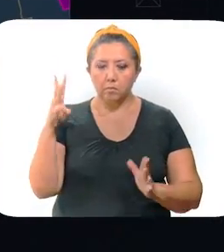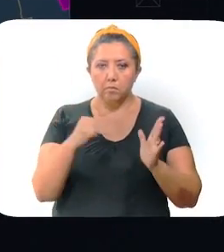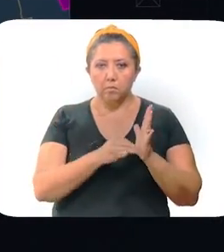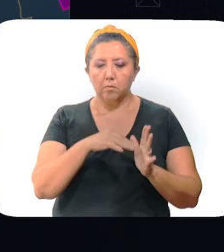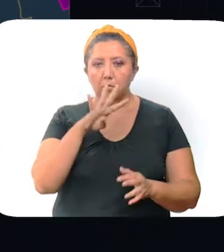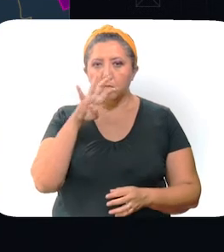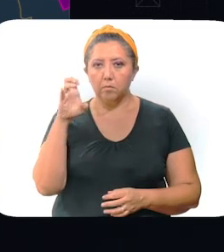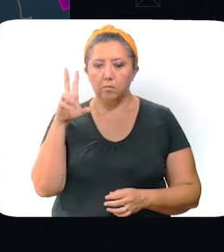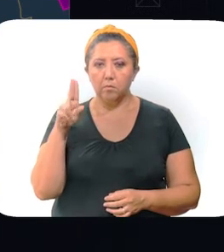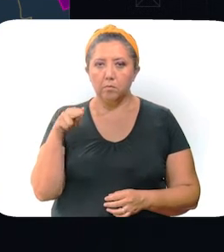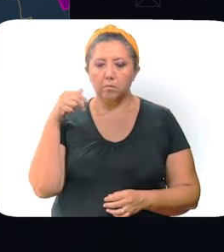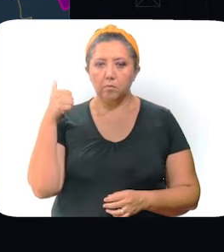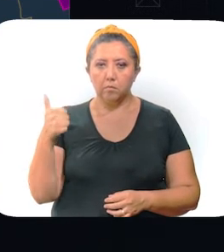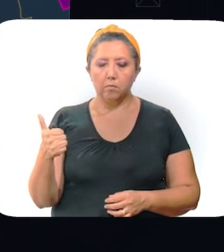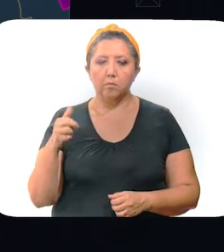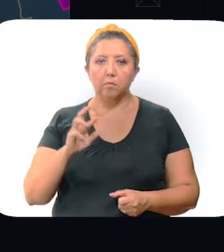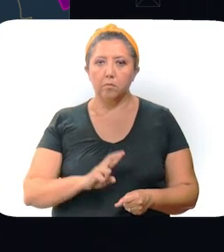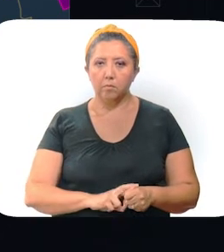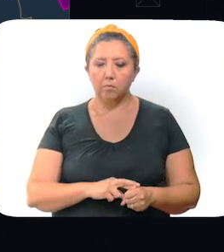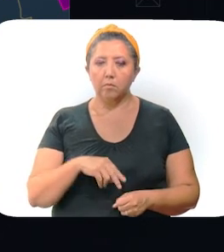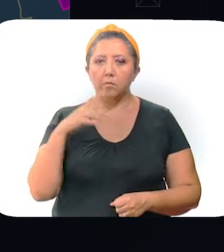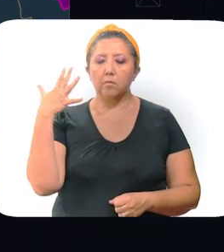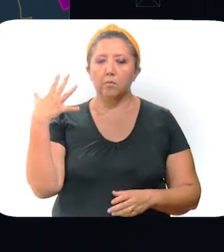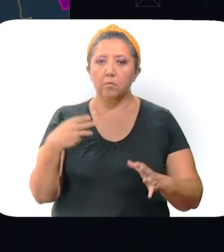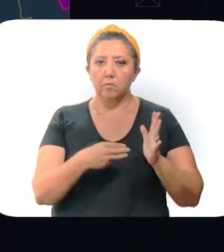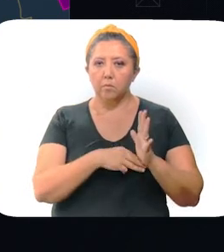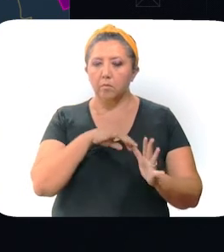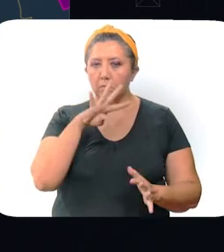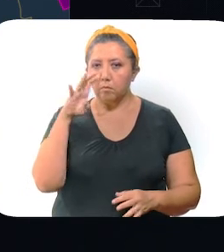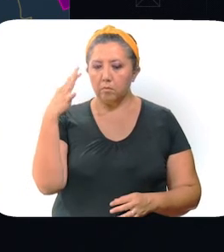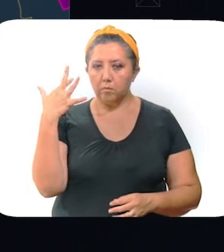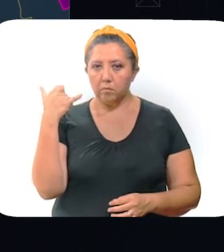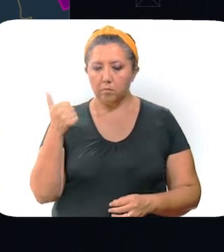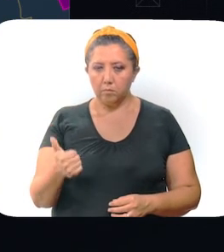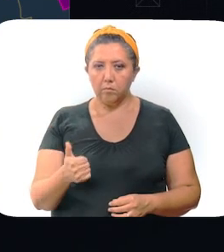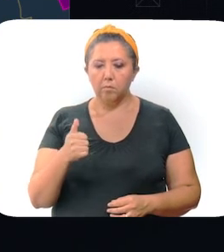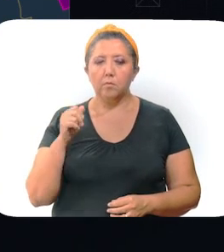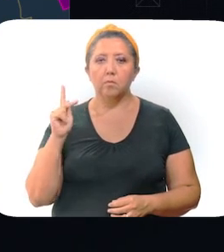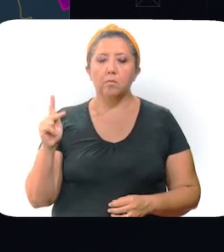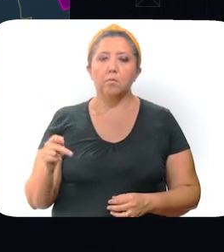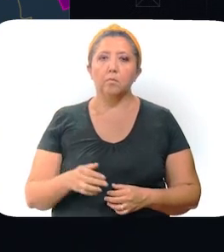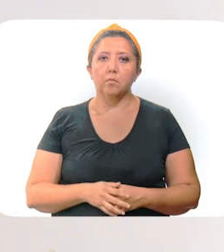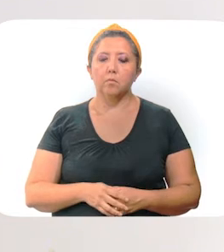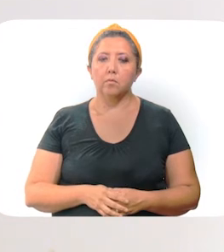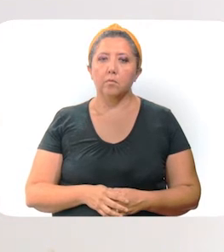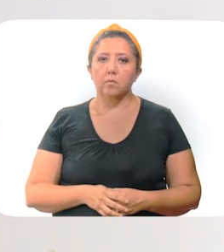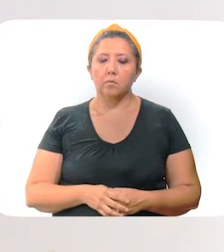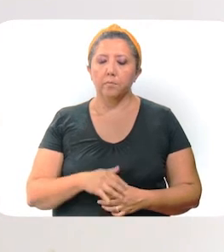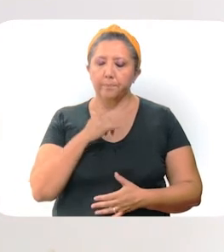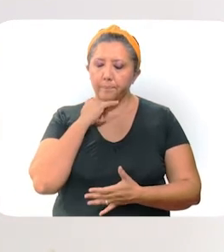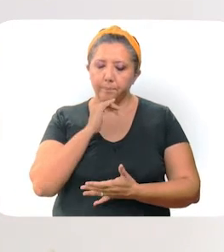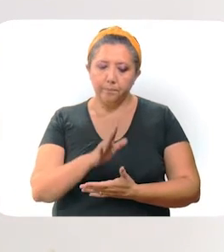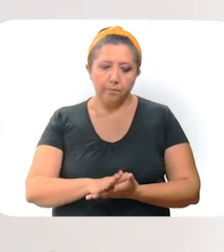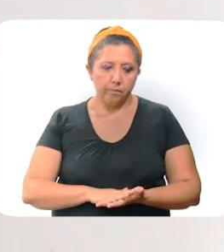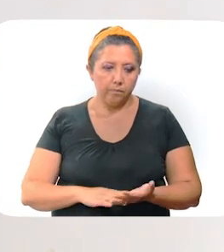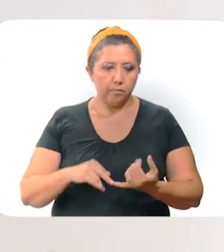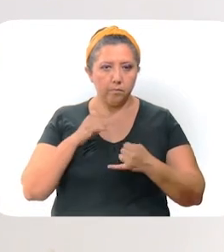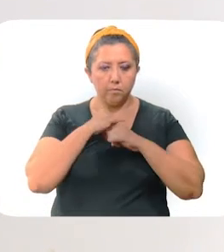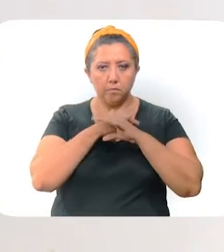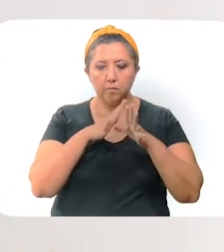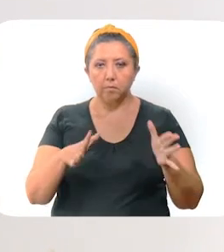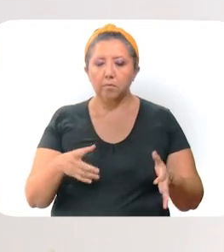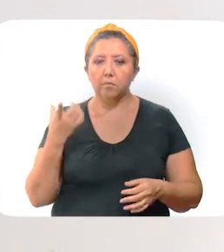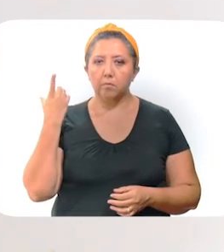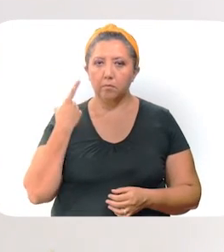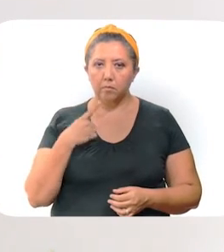3.486 en la zona sur, 5.456 en la zona poniente. Lamentablemente, en este parte